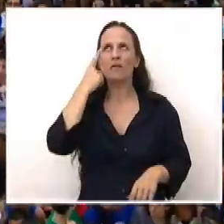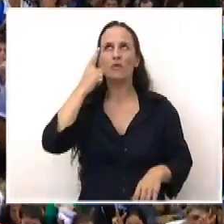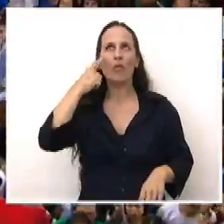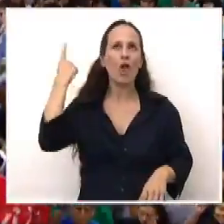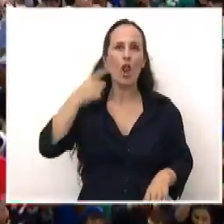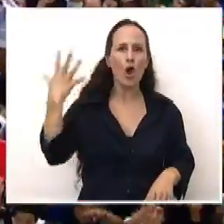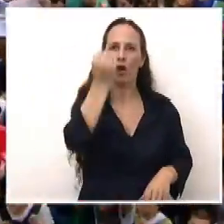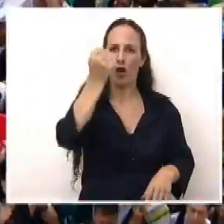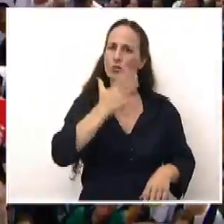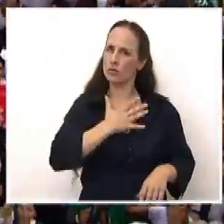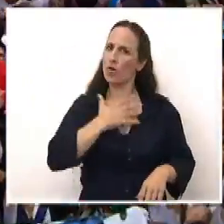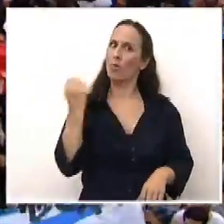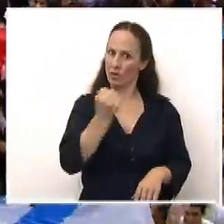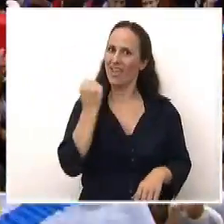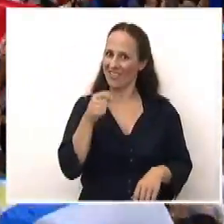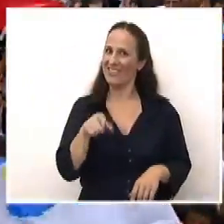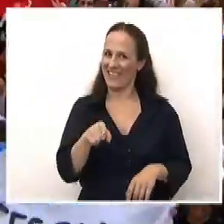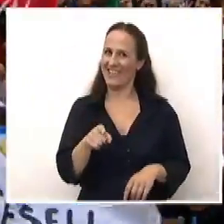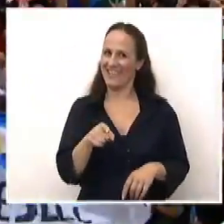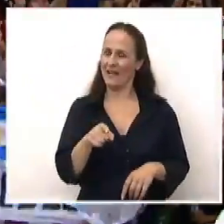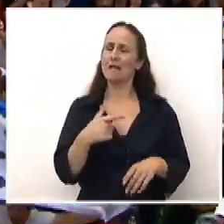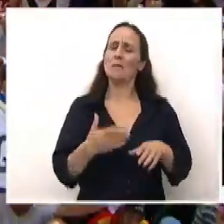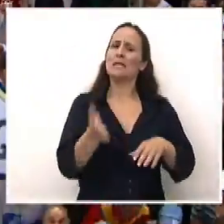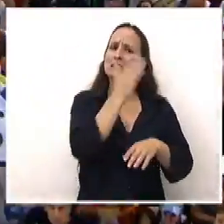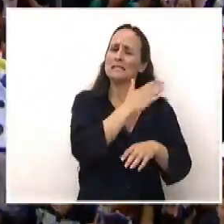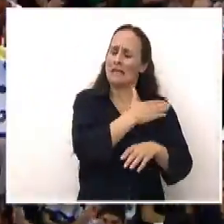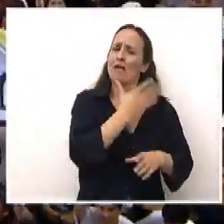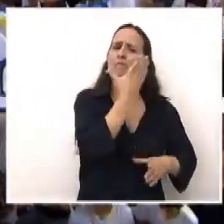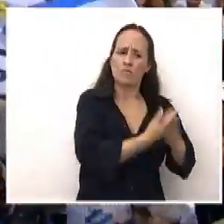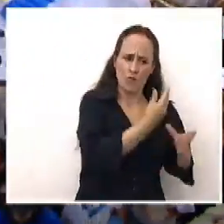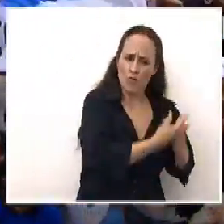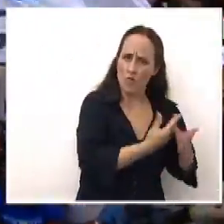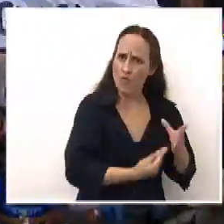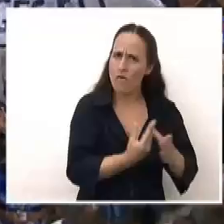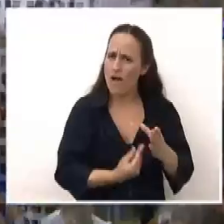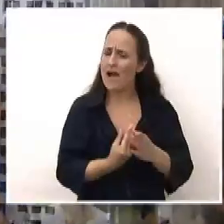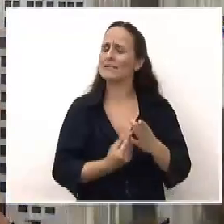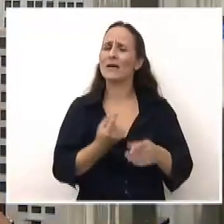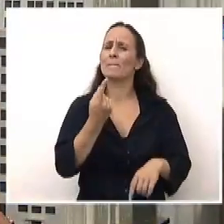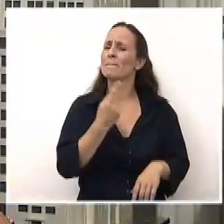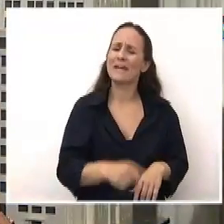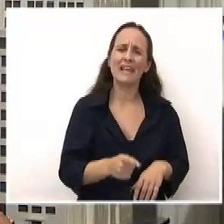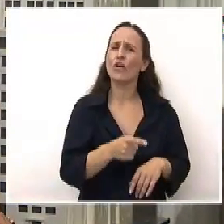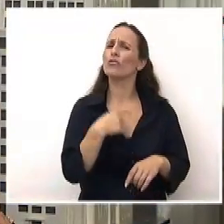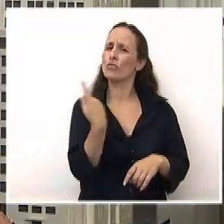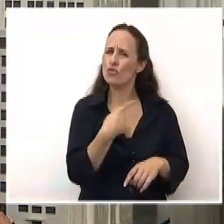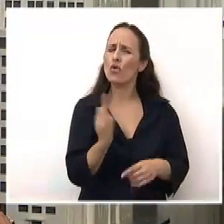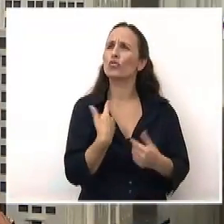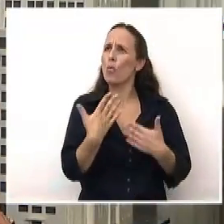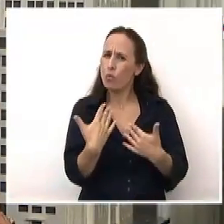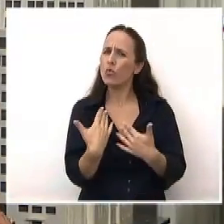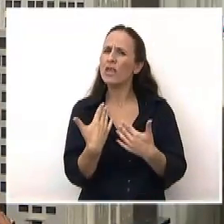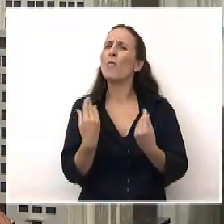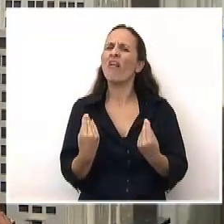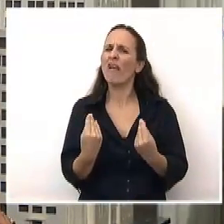desilusiones, porque hubo muchos errores, pero fundamentalmente hemos podido construir la participación